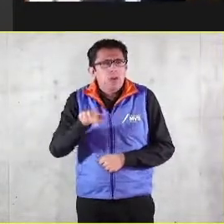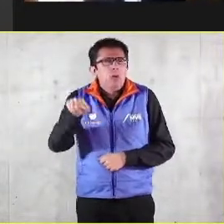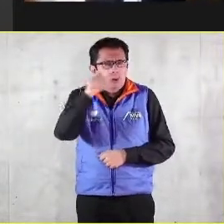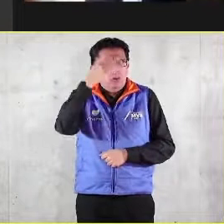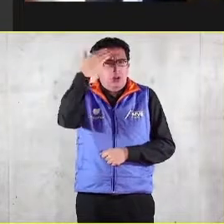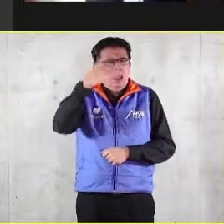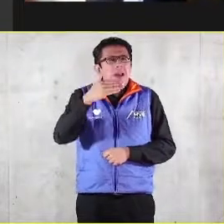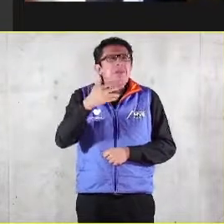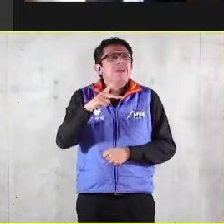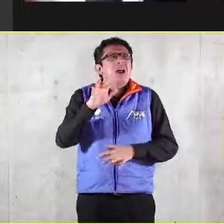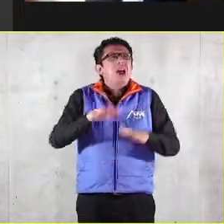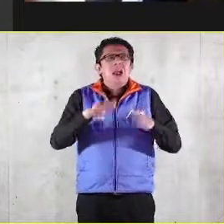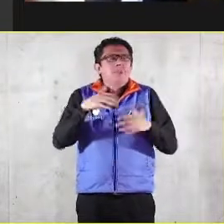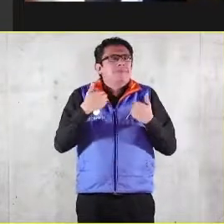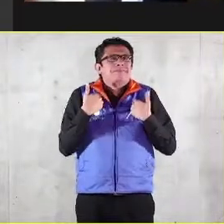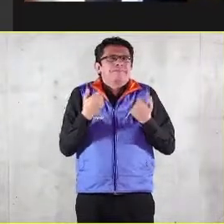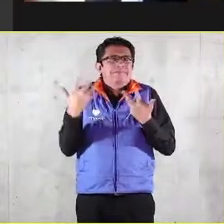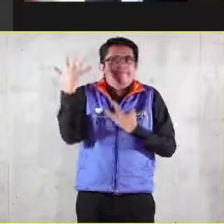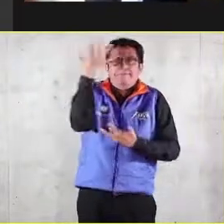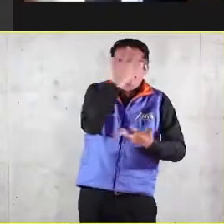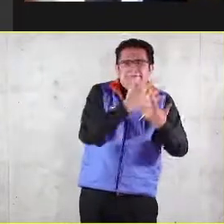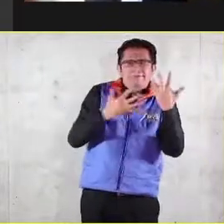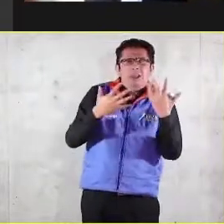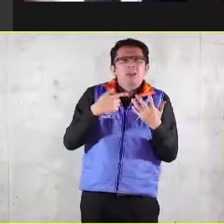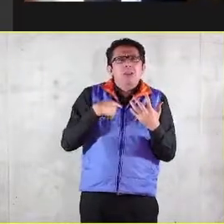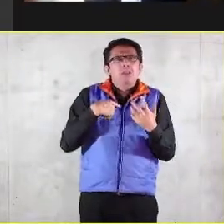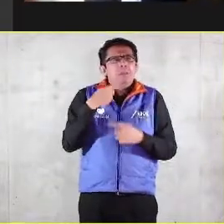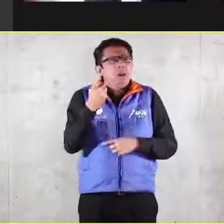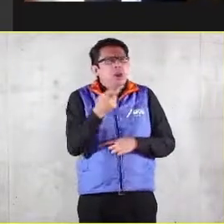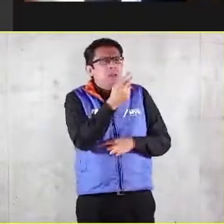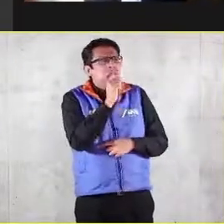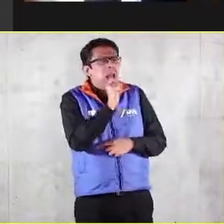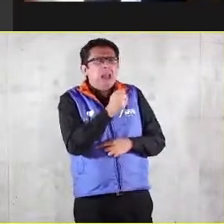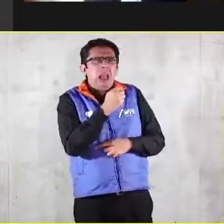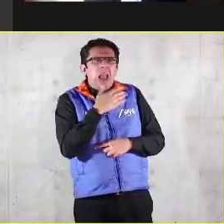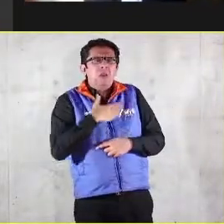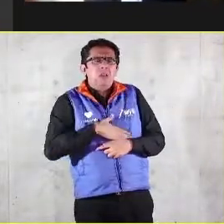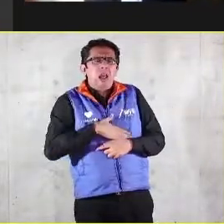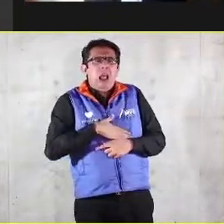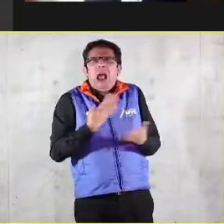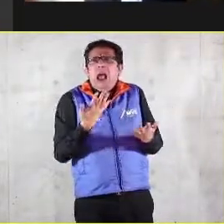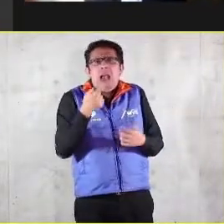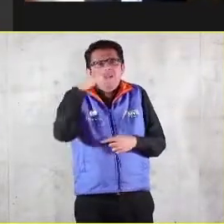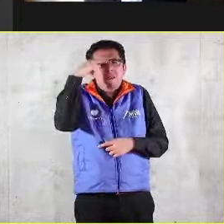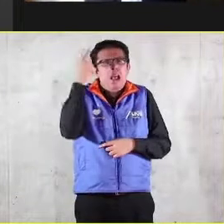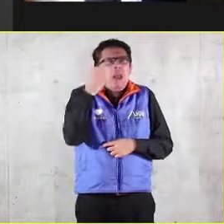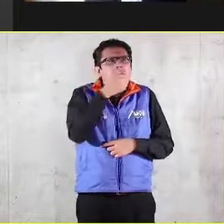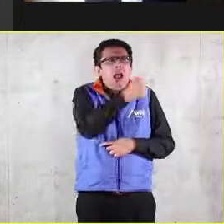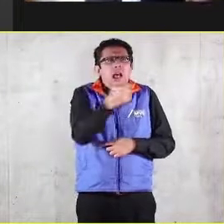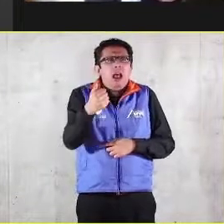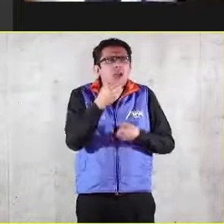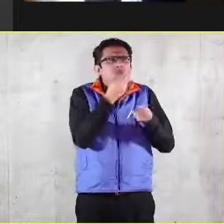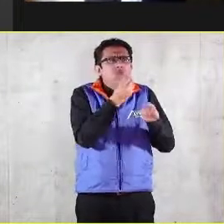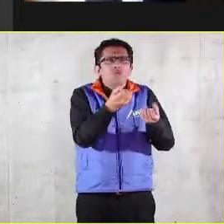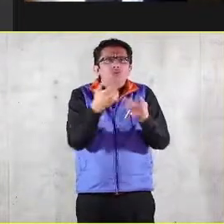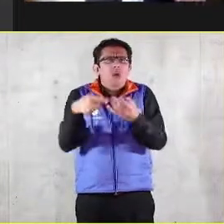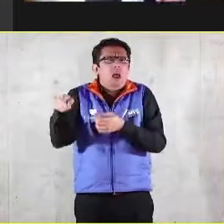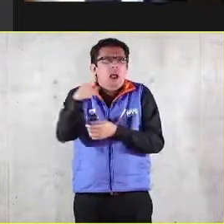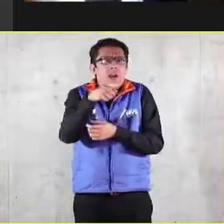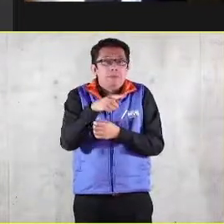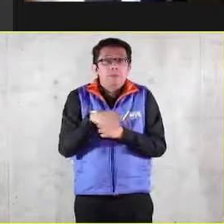tú preguntas abiertamente ¿qué es la justicia? la gente te responde es dar a cada quien lo que se merece. No, no, no. Es dar a cada quien lo que le